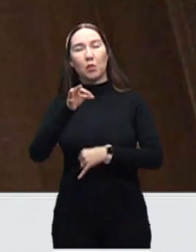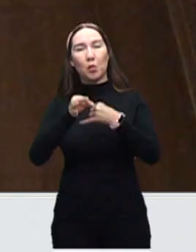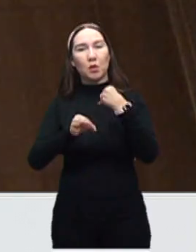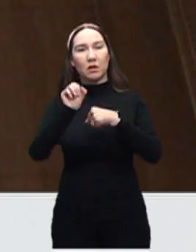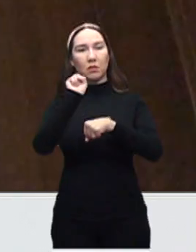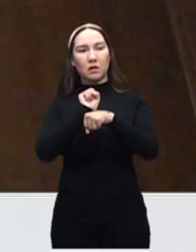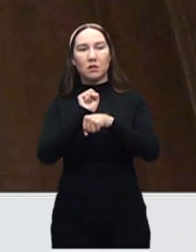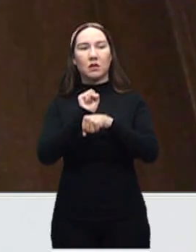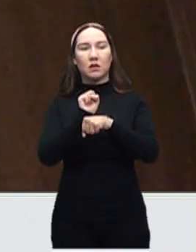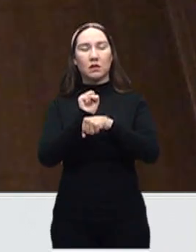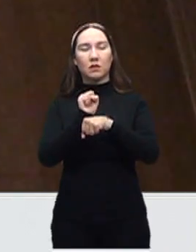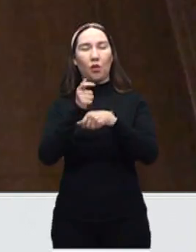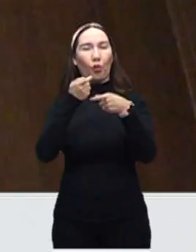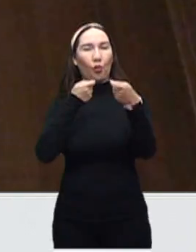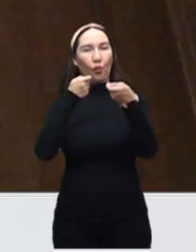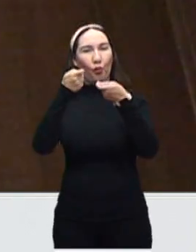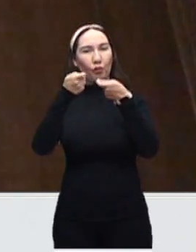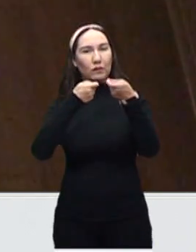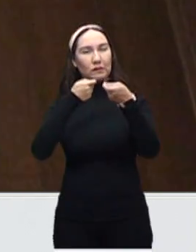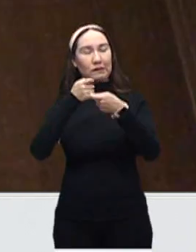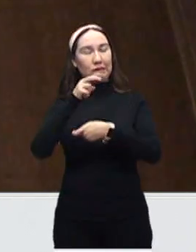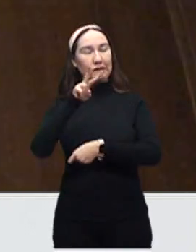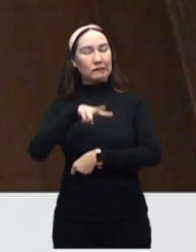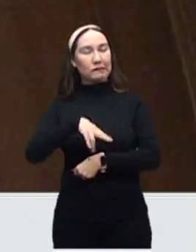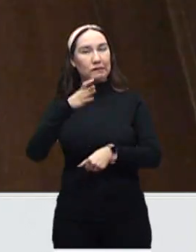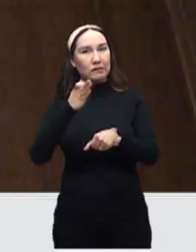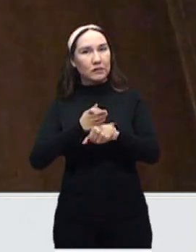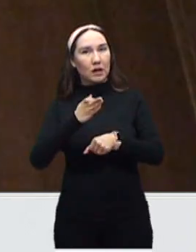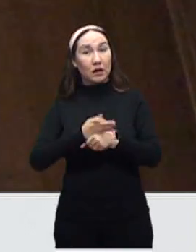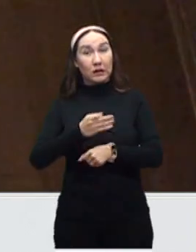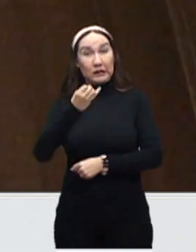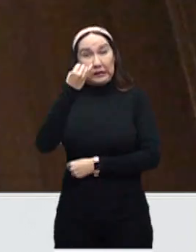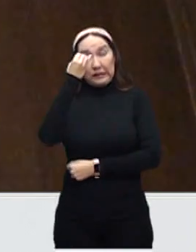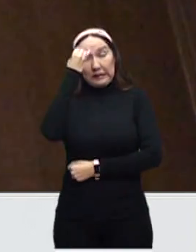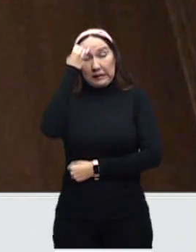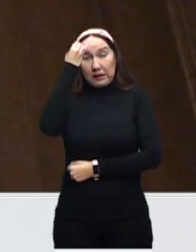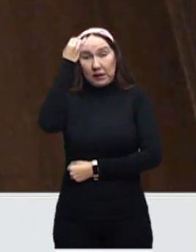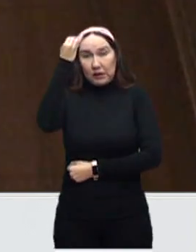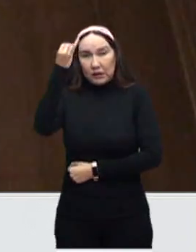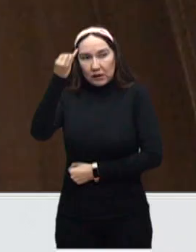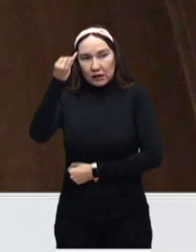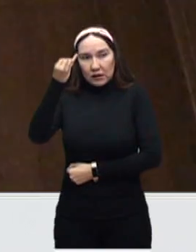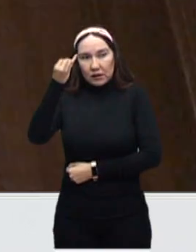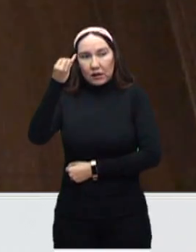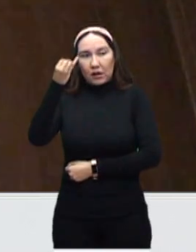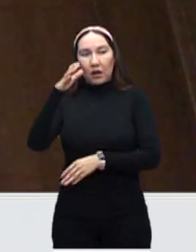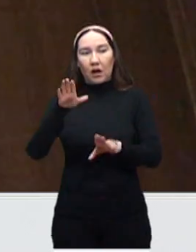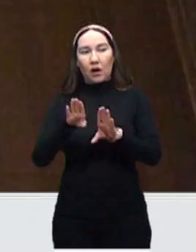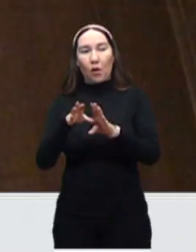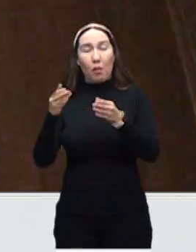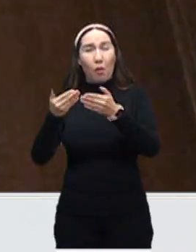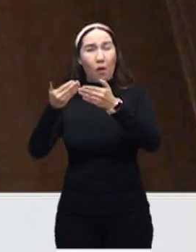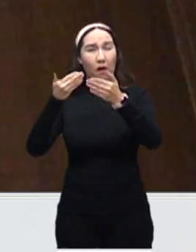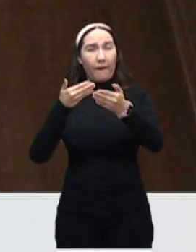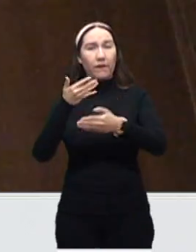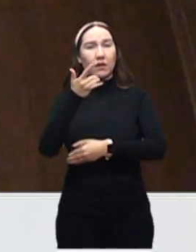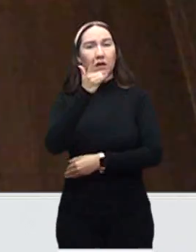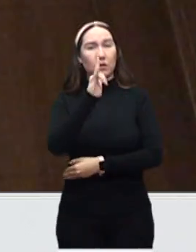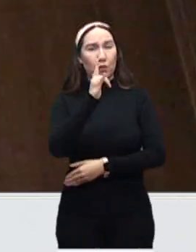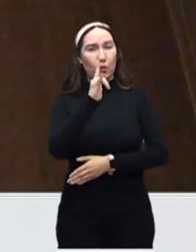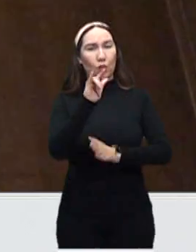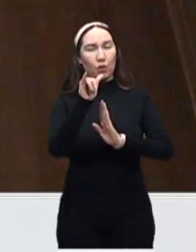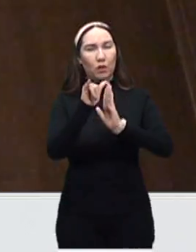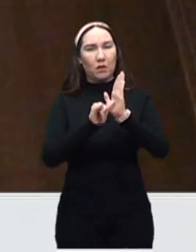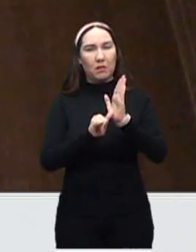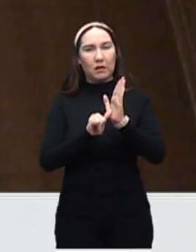y imaginemos si estuviéramos en esa situación que ya estuvimos en julio, en esa ocupación